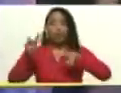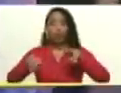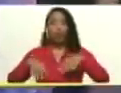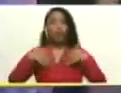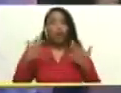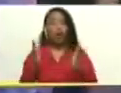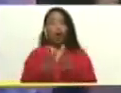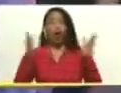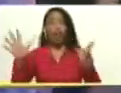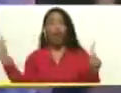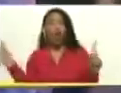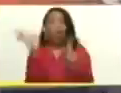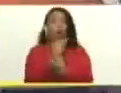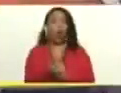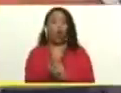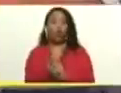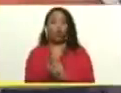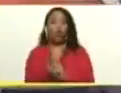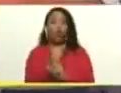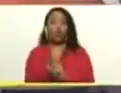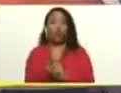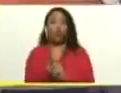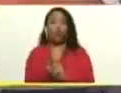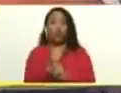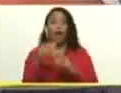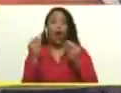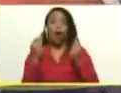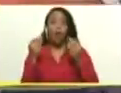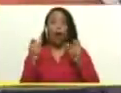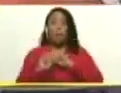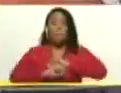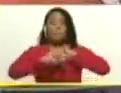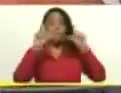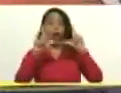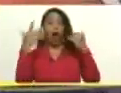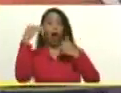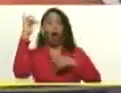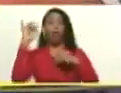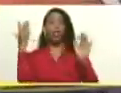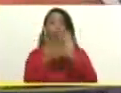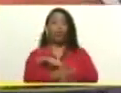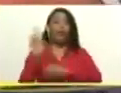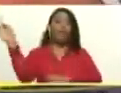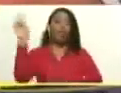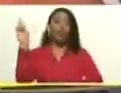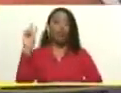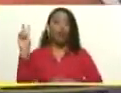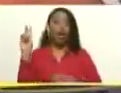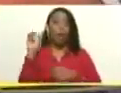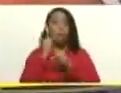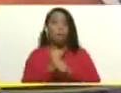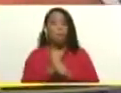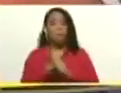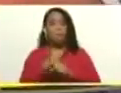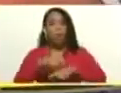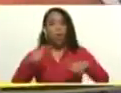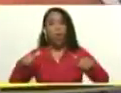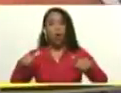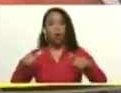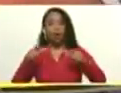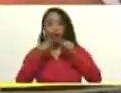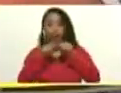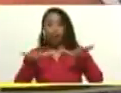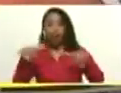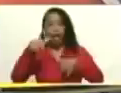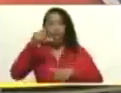los grandes logros del crecimiento económico, el impacto que tienen sobre Venezuela y las perspectivas de crecimiento y expansión de